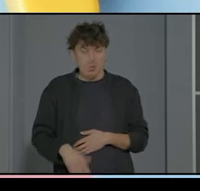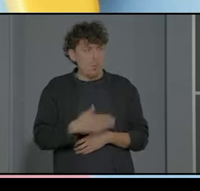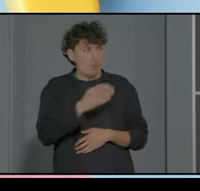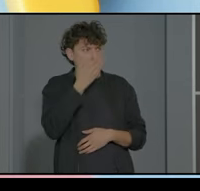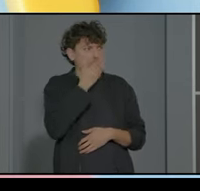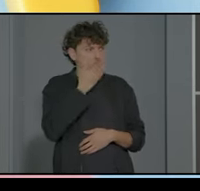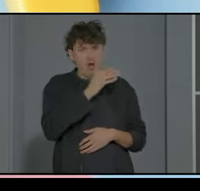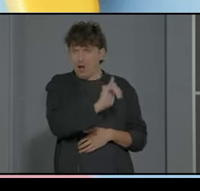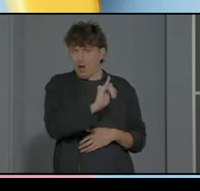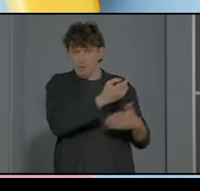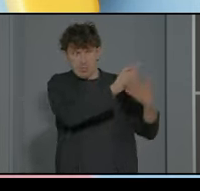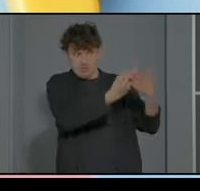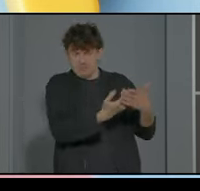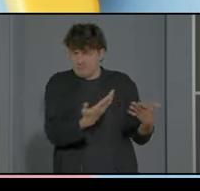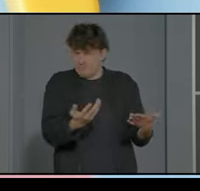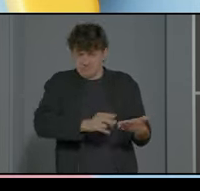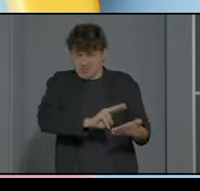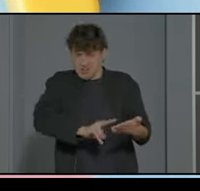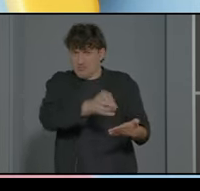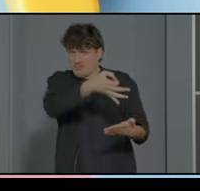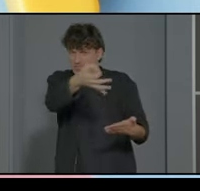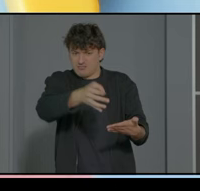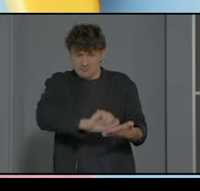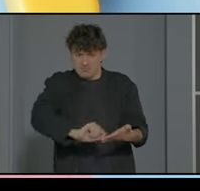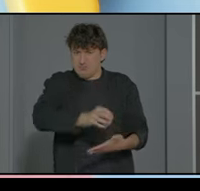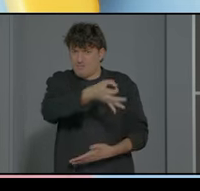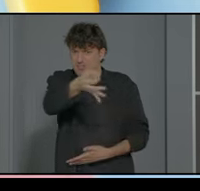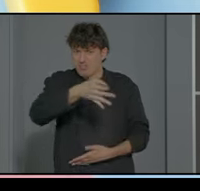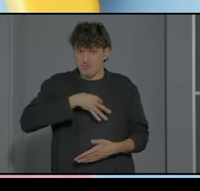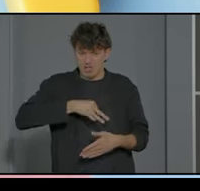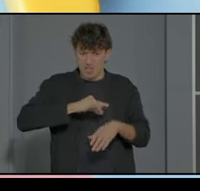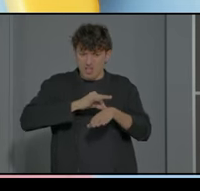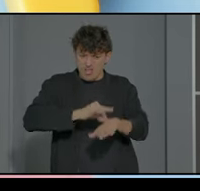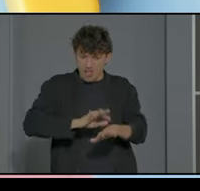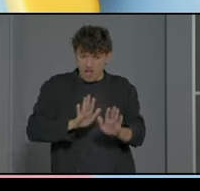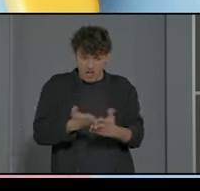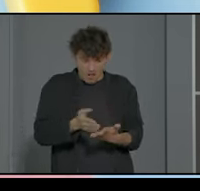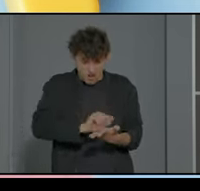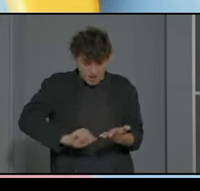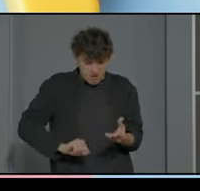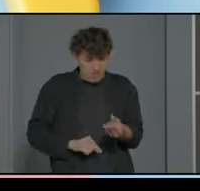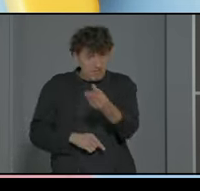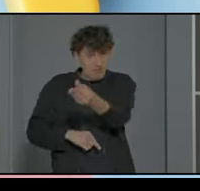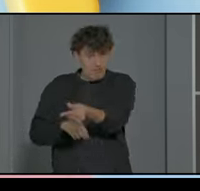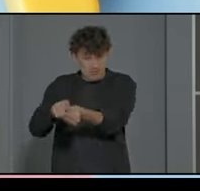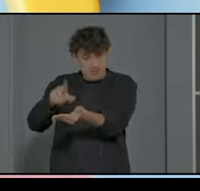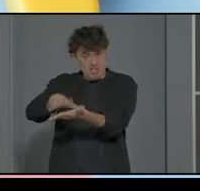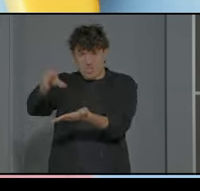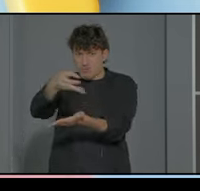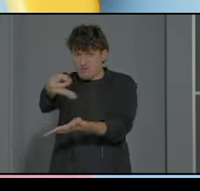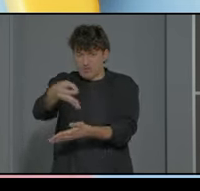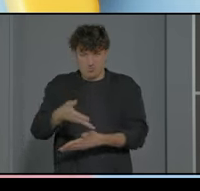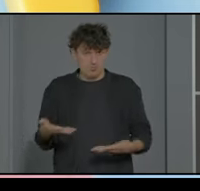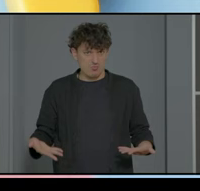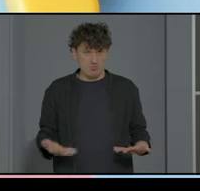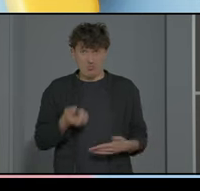si lee y escribe perfectamente le puedes hacer una guía por escrito y lo entiende perfectamente y le viene es una ayuda tremenda no